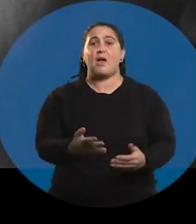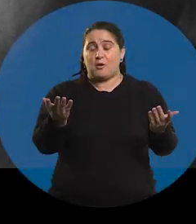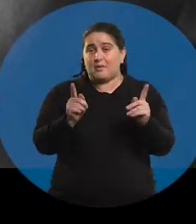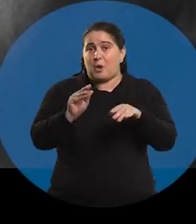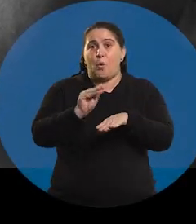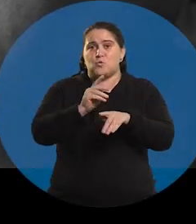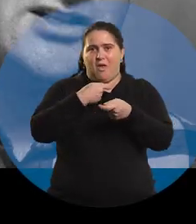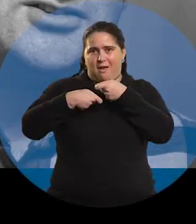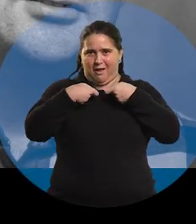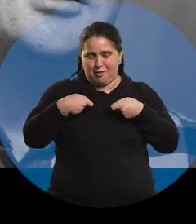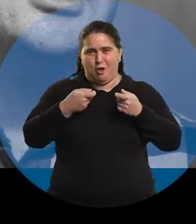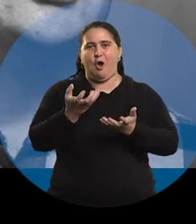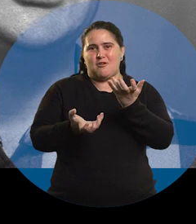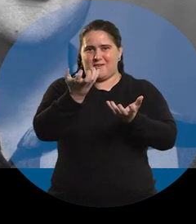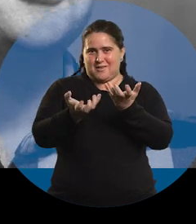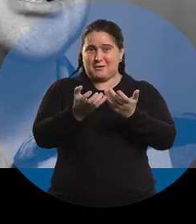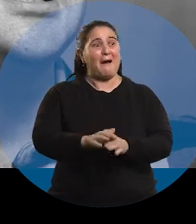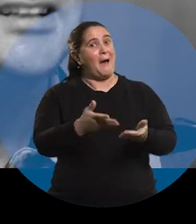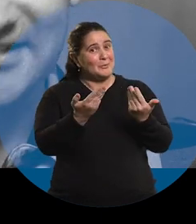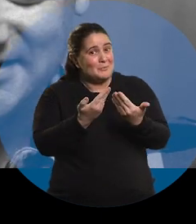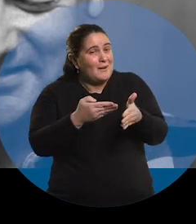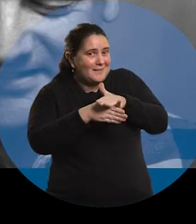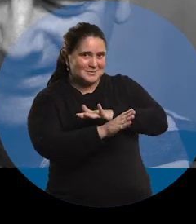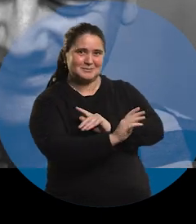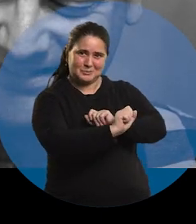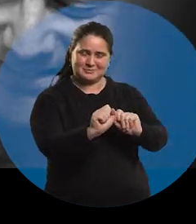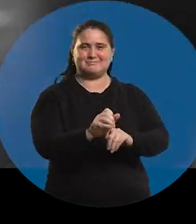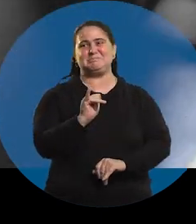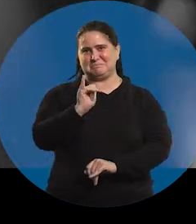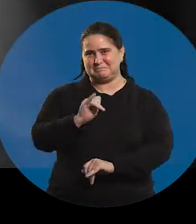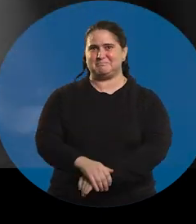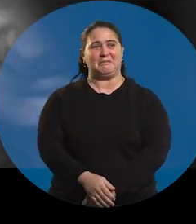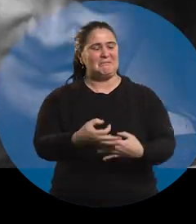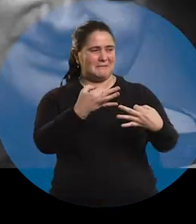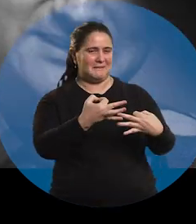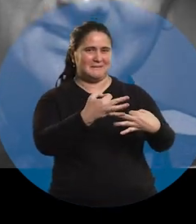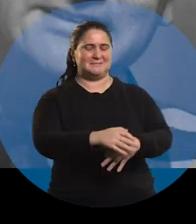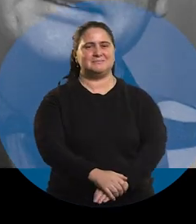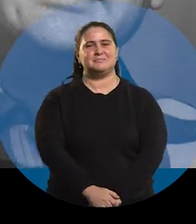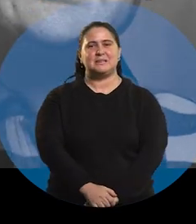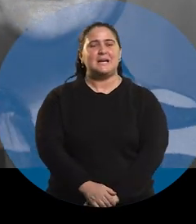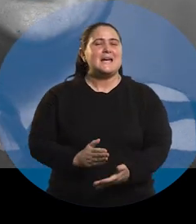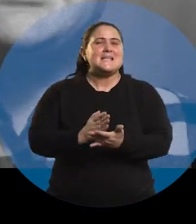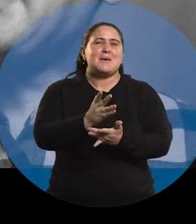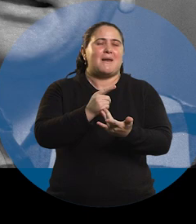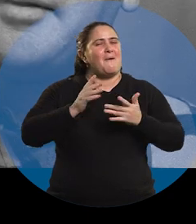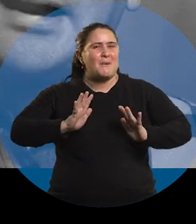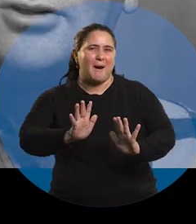Aparte ahora estoy haciendo el curso del crando. Ah, mirá, bueno, viste, te abrí una puertita ahí. Sí, sí, sí. Qué bien. Siempre hay estar preparado,